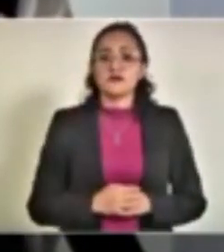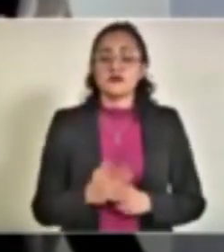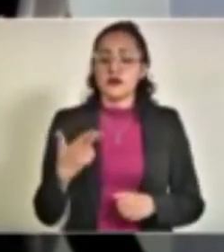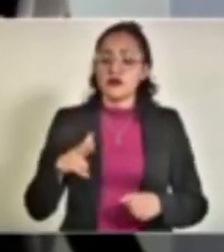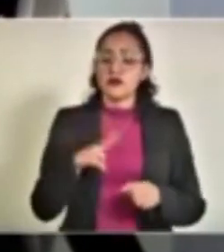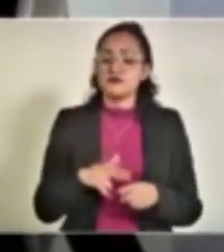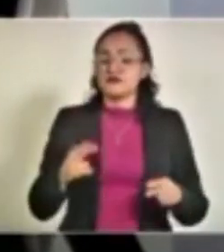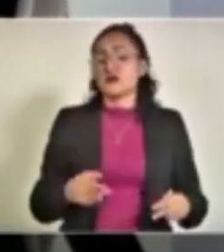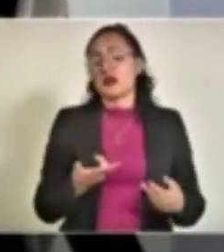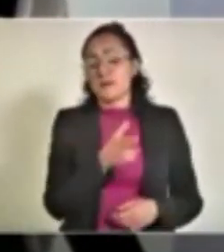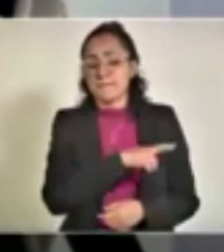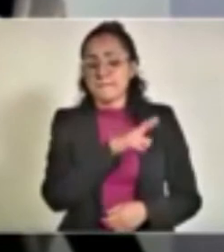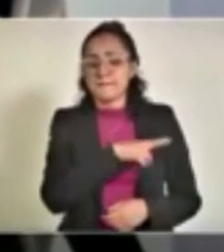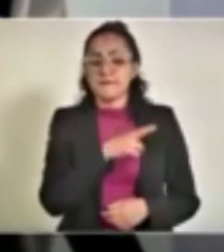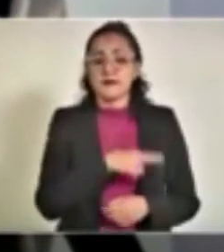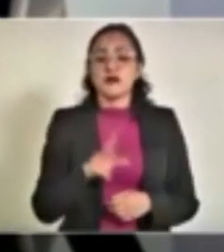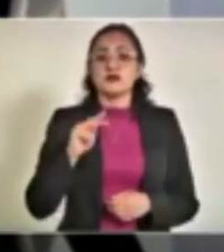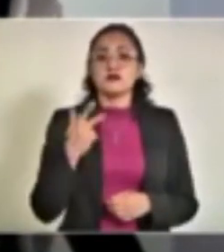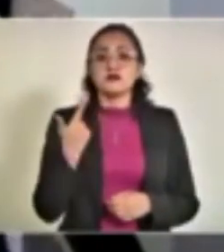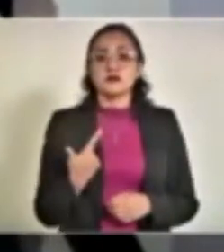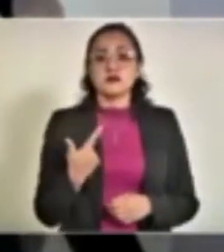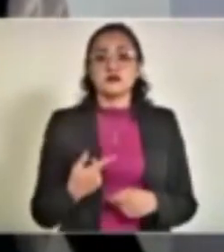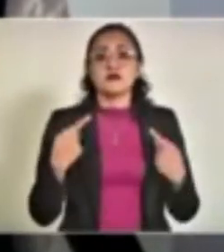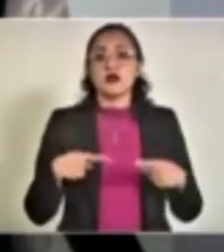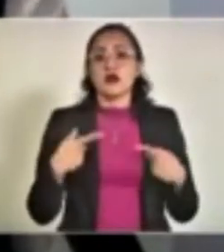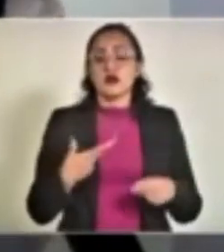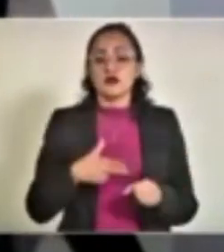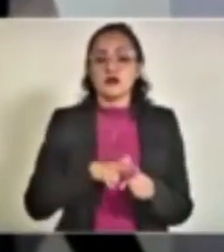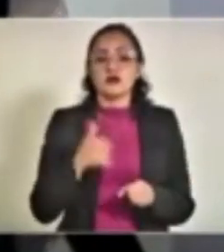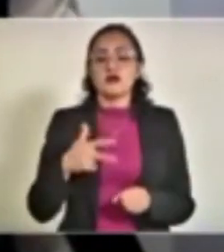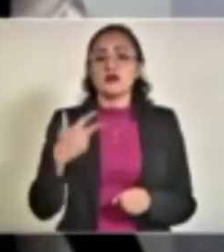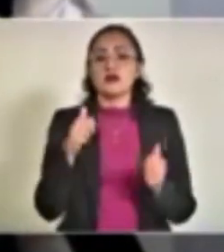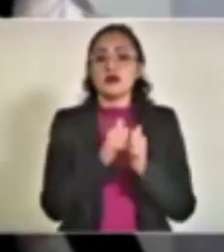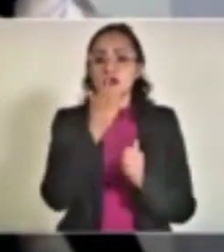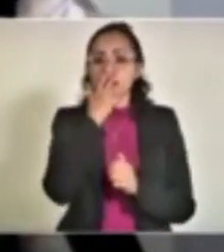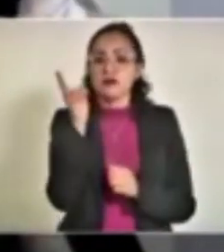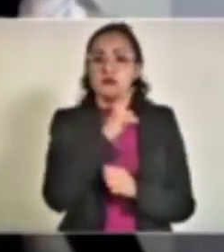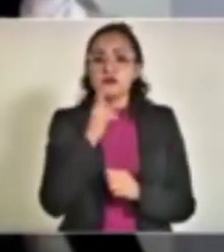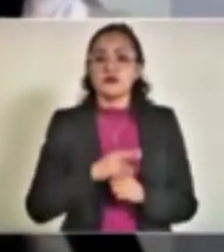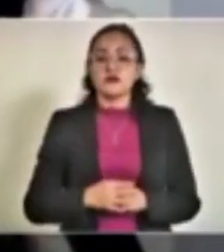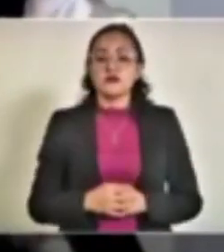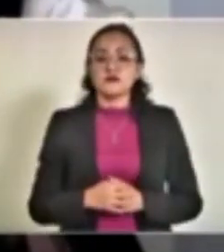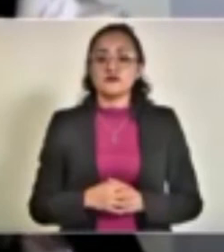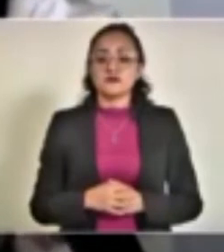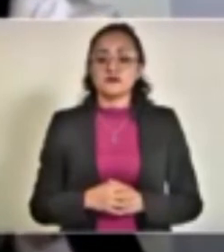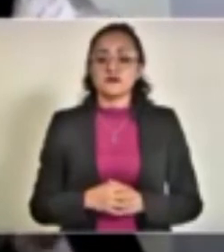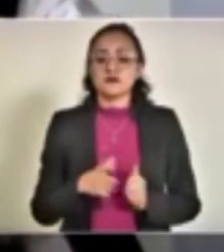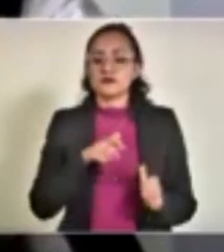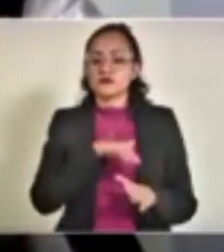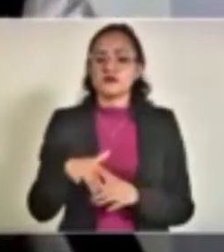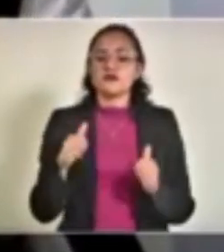hospitales privados nos reportan 87 pacientes y 13 con ventilación asistida. En lo que